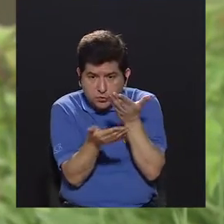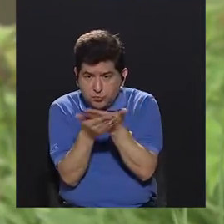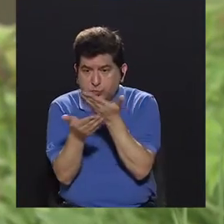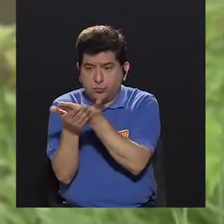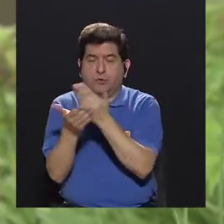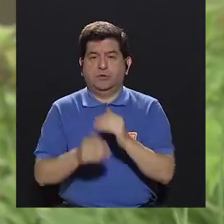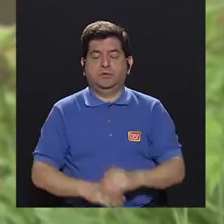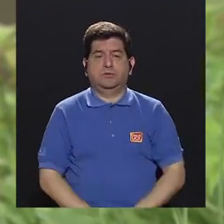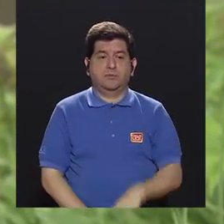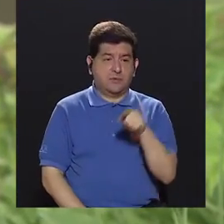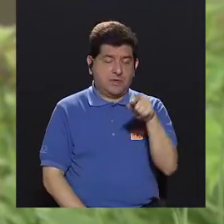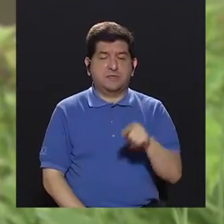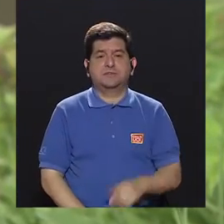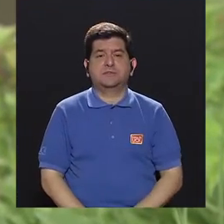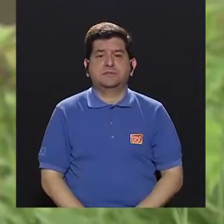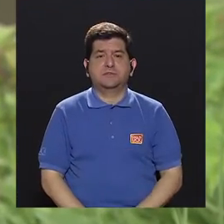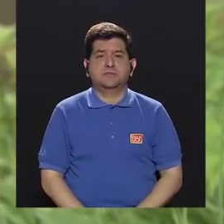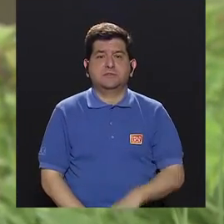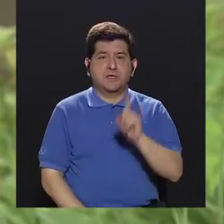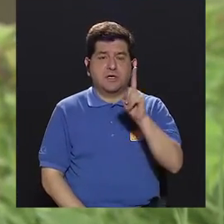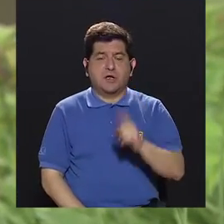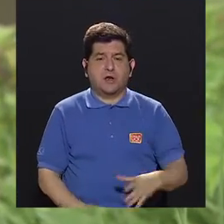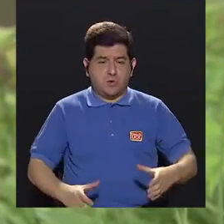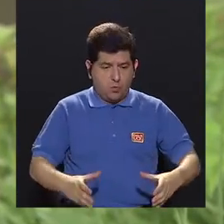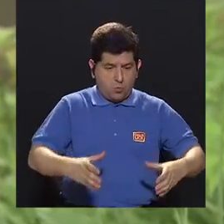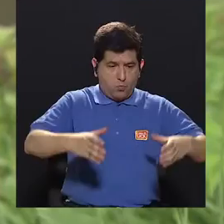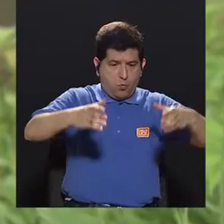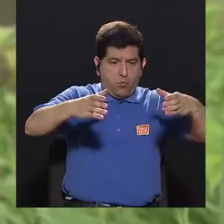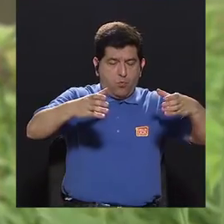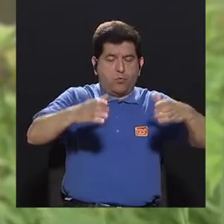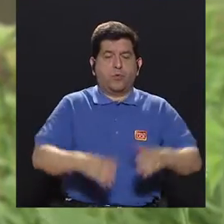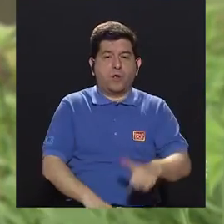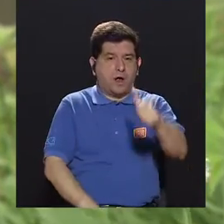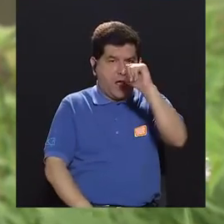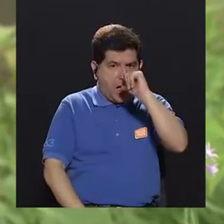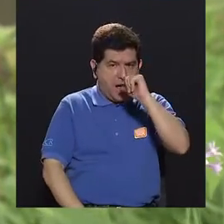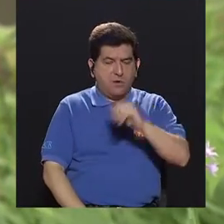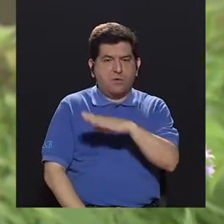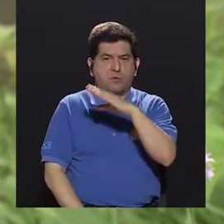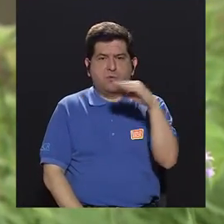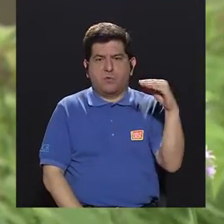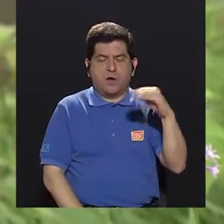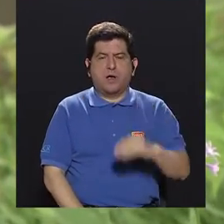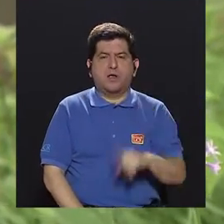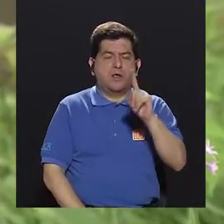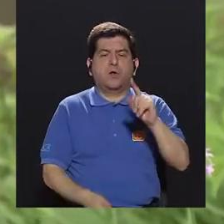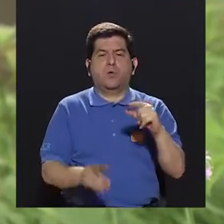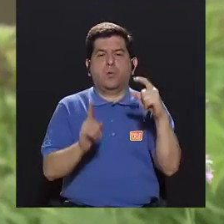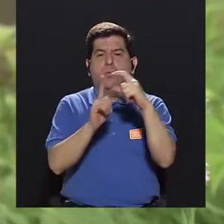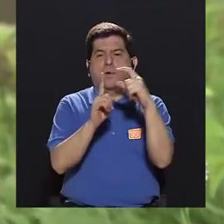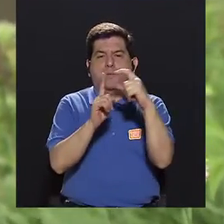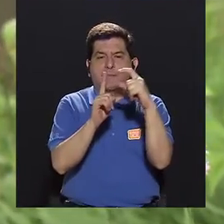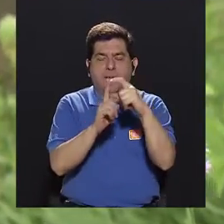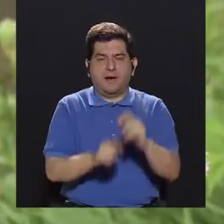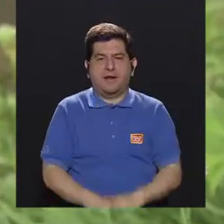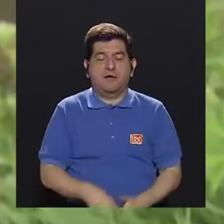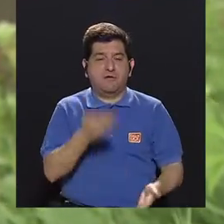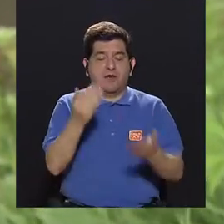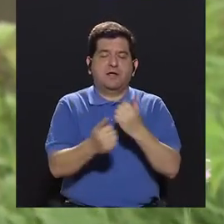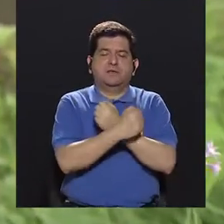pruebas en las cuales puso en un botellón agua y puso una palabra como